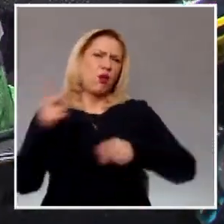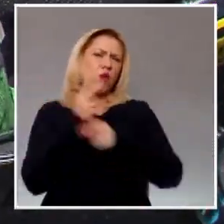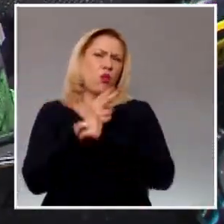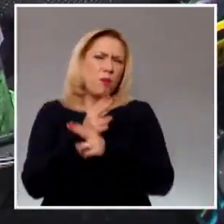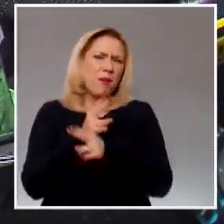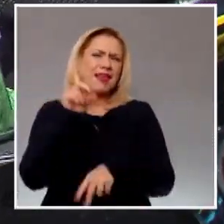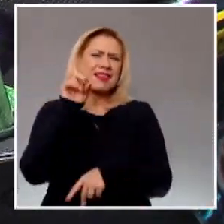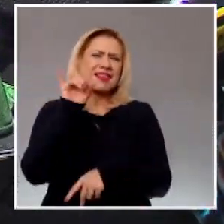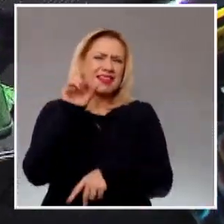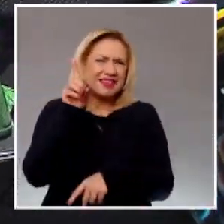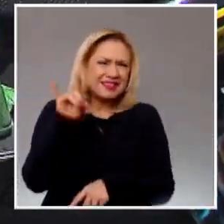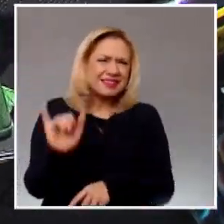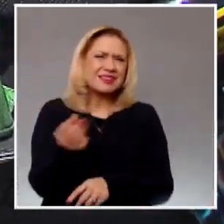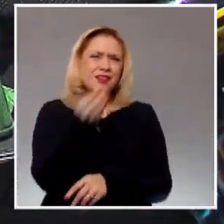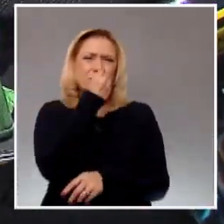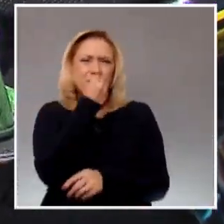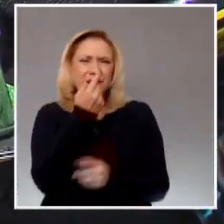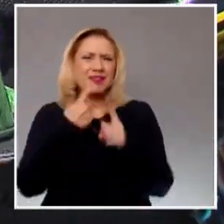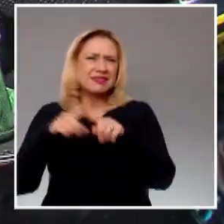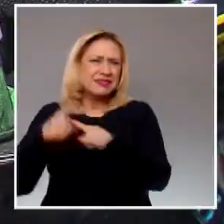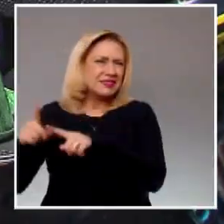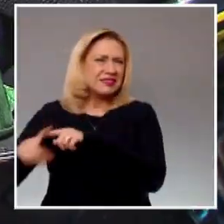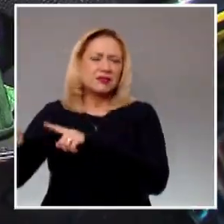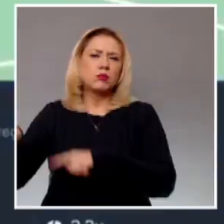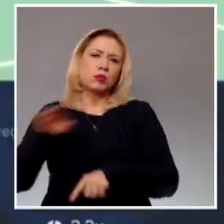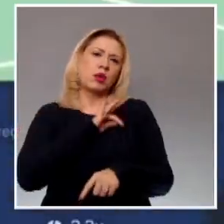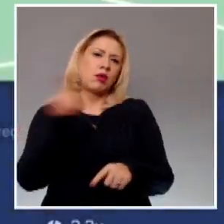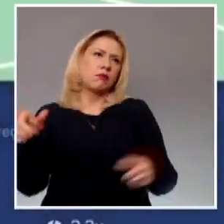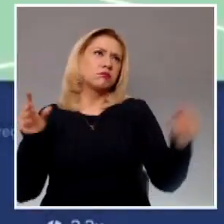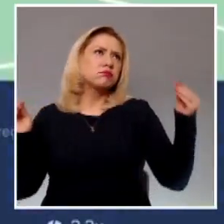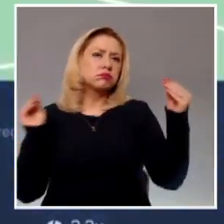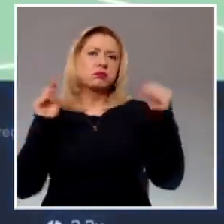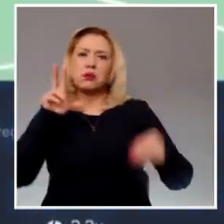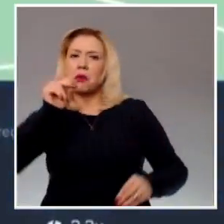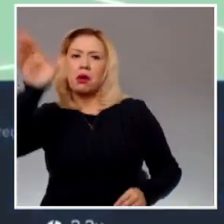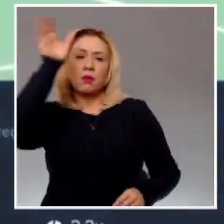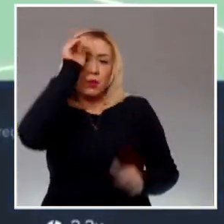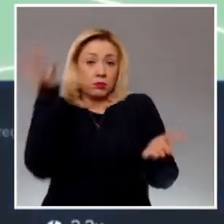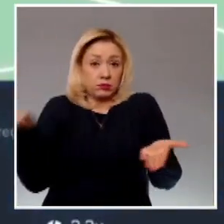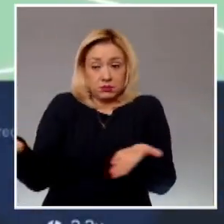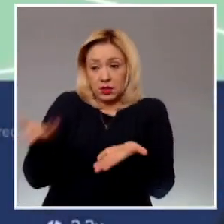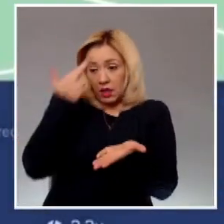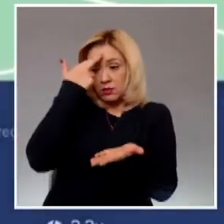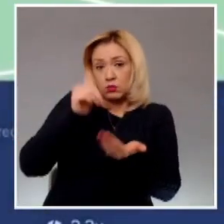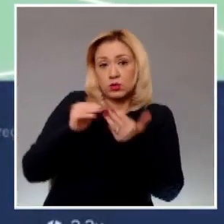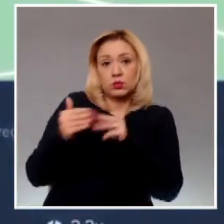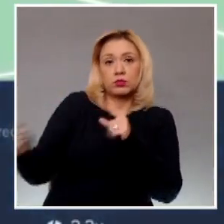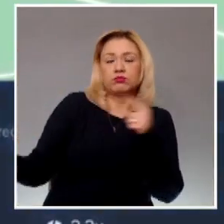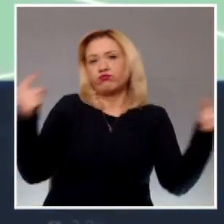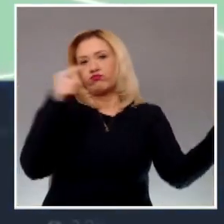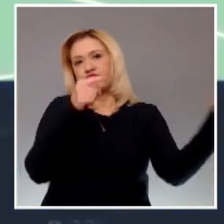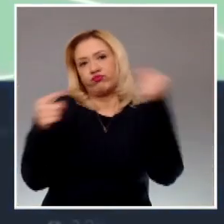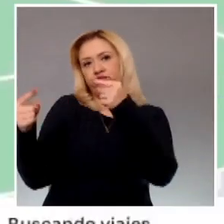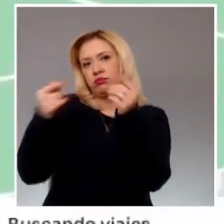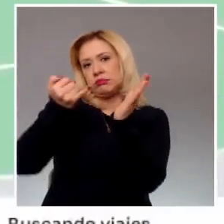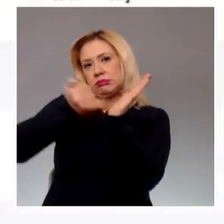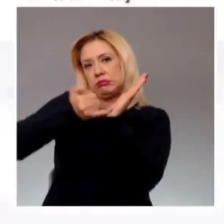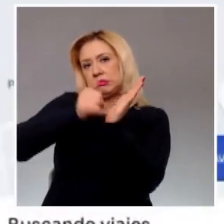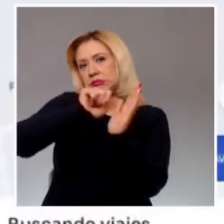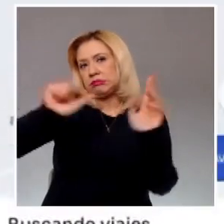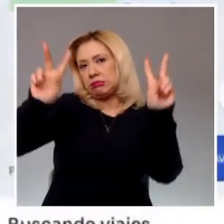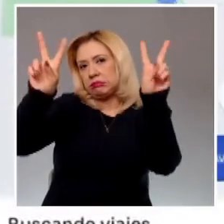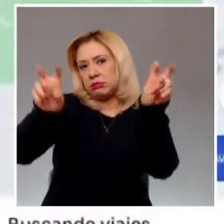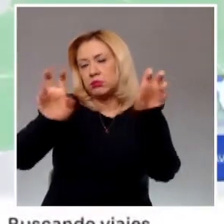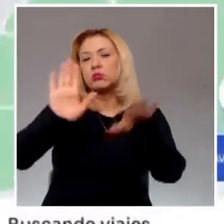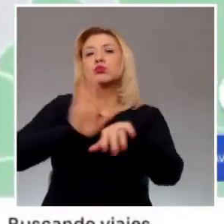o, en todo caso también, la venta de los productos. El aprovechamiento no repercute en las empresas de paquetería o